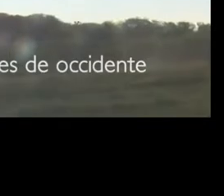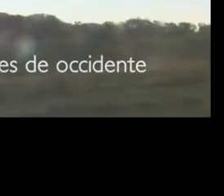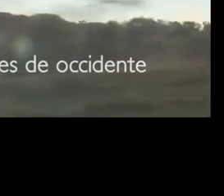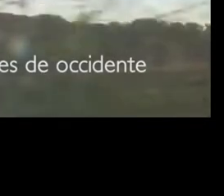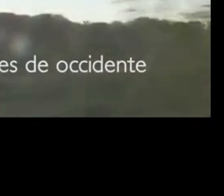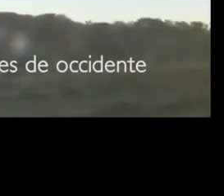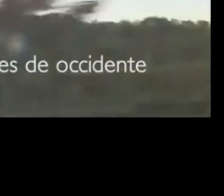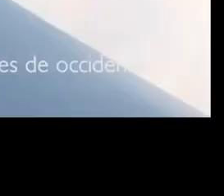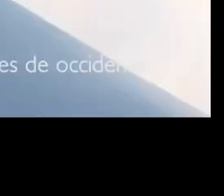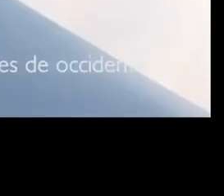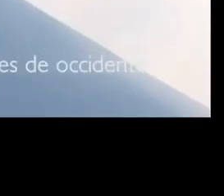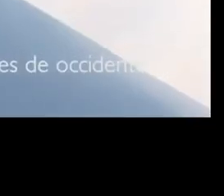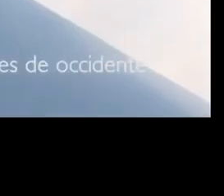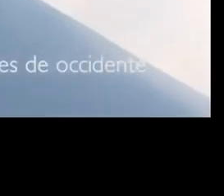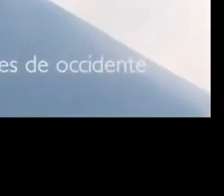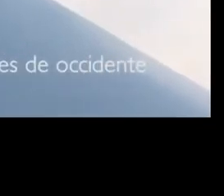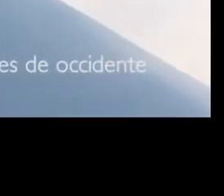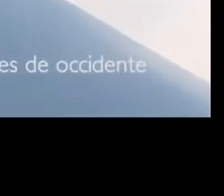económico y y económico